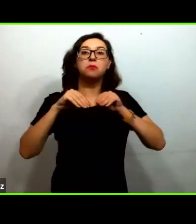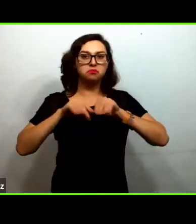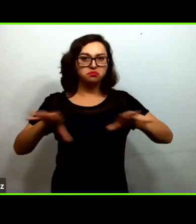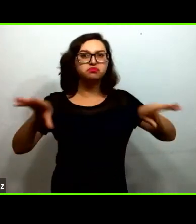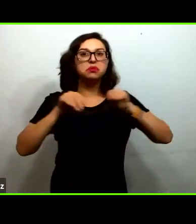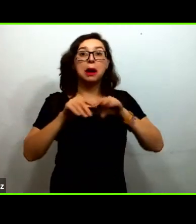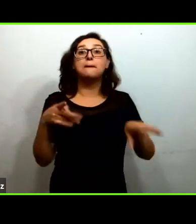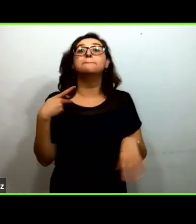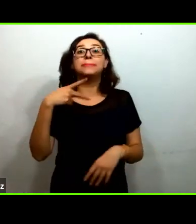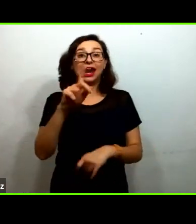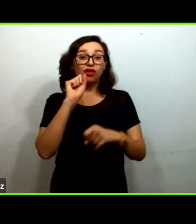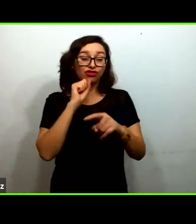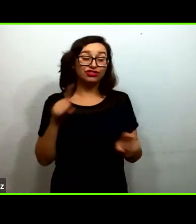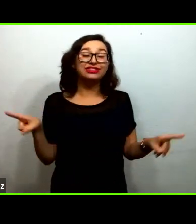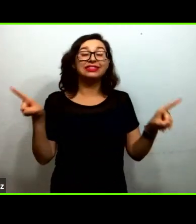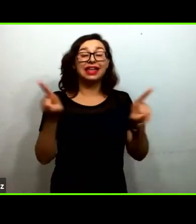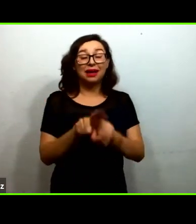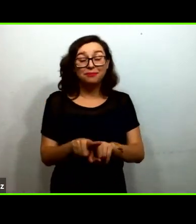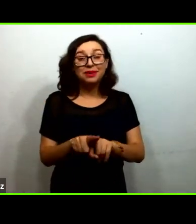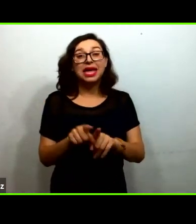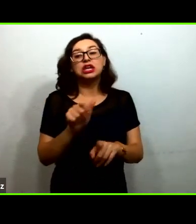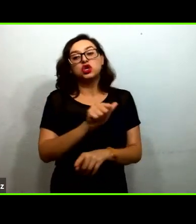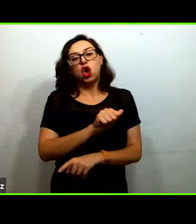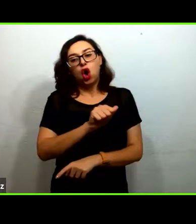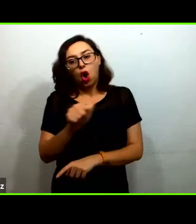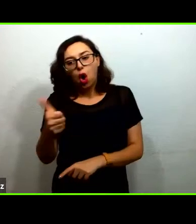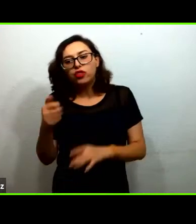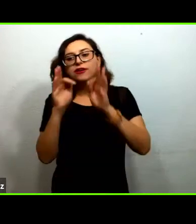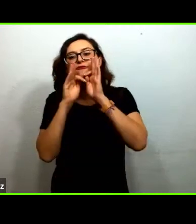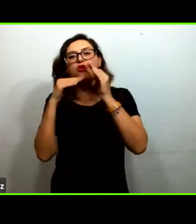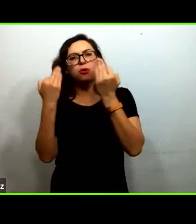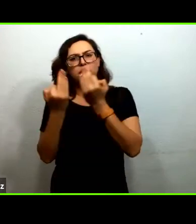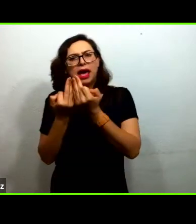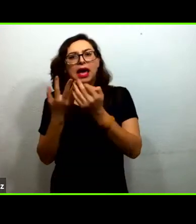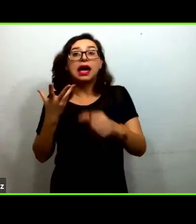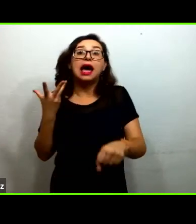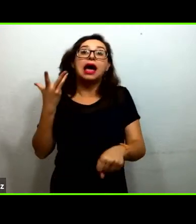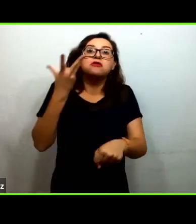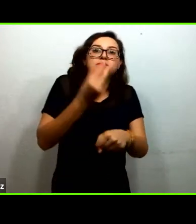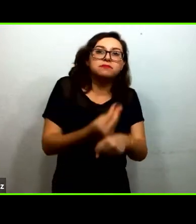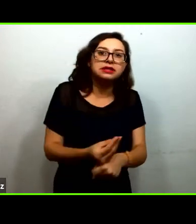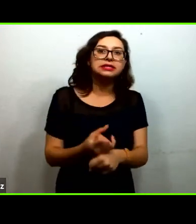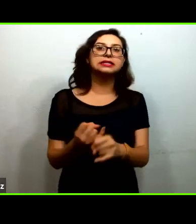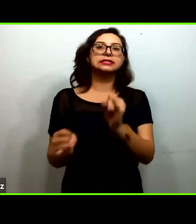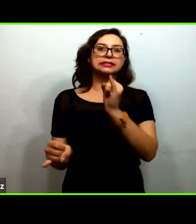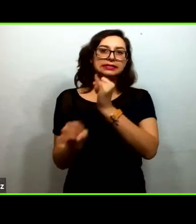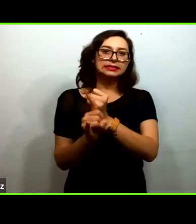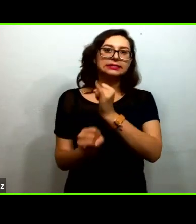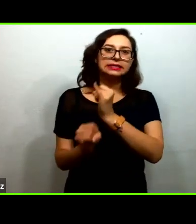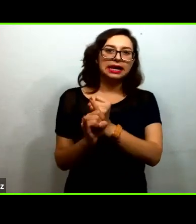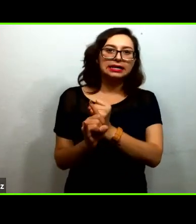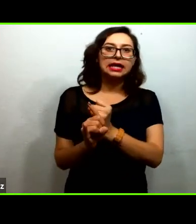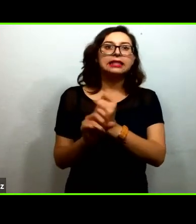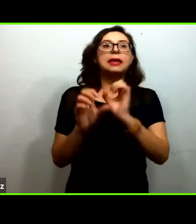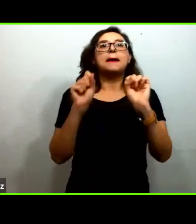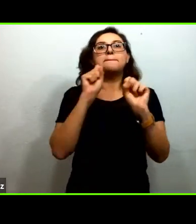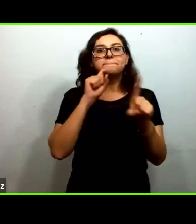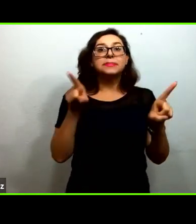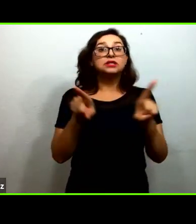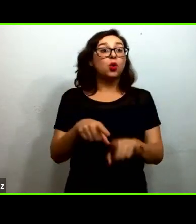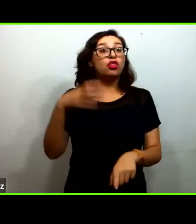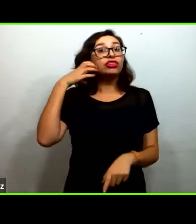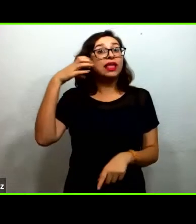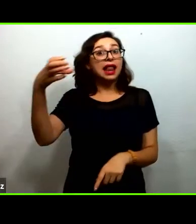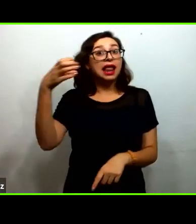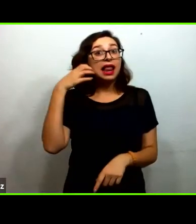comunicación como las redes sociales y el teléfono en cabina para